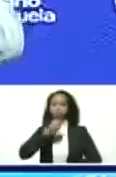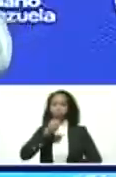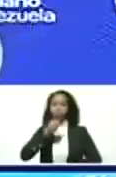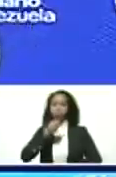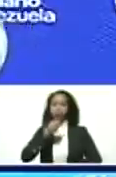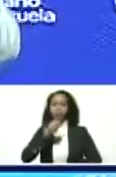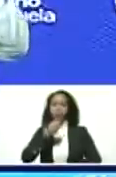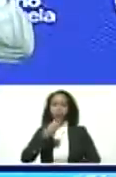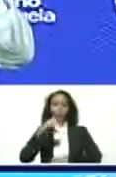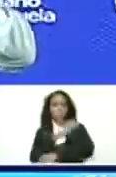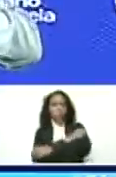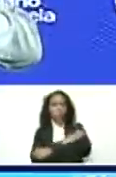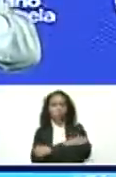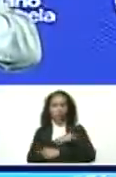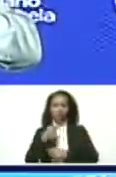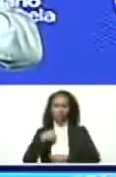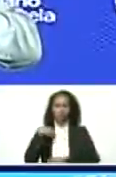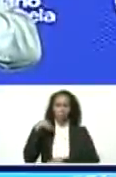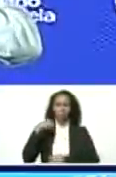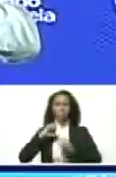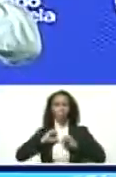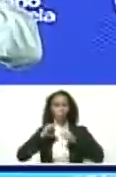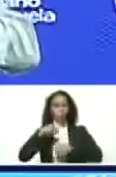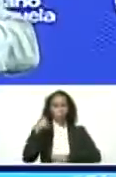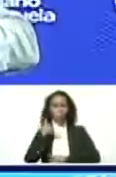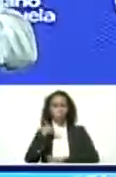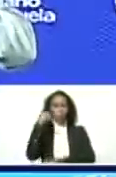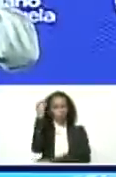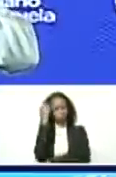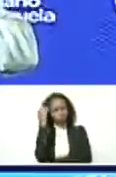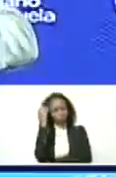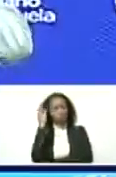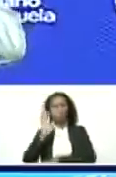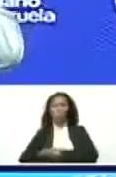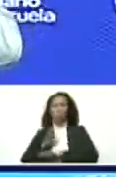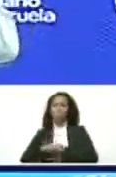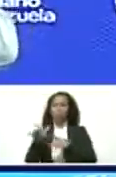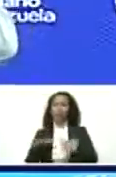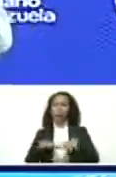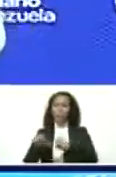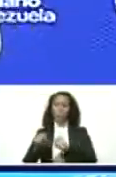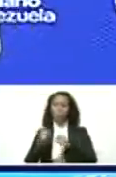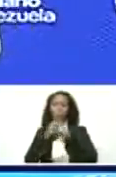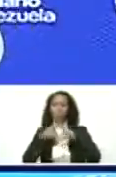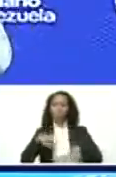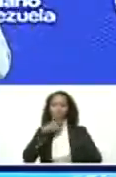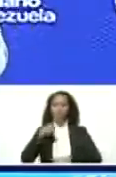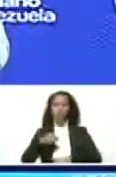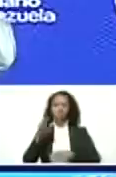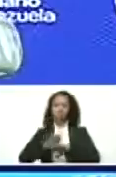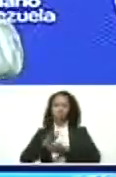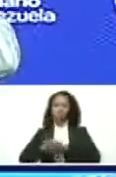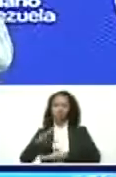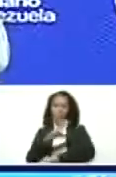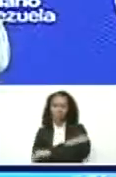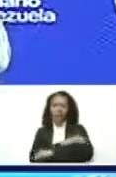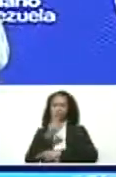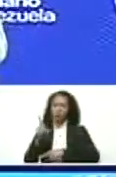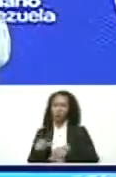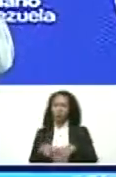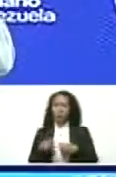oligarcas. Entonces fue cuando empecé a pensar. ¿Por qué los multimillonarios capitalistas de Rusia son oligarcas y los